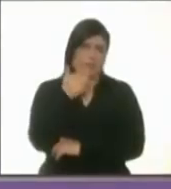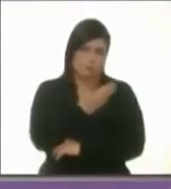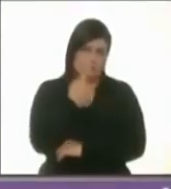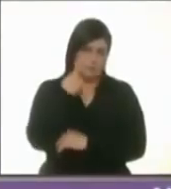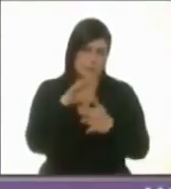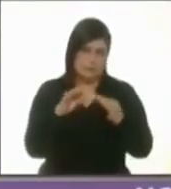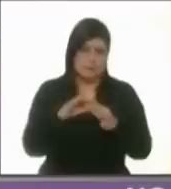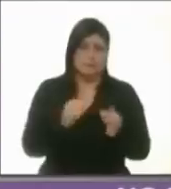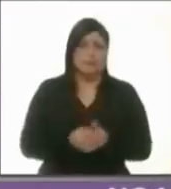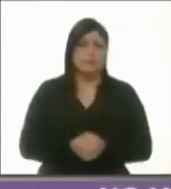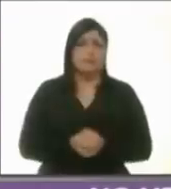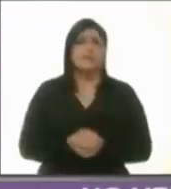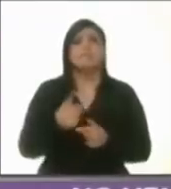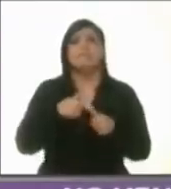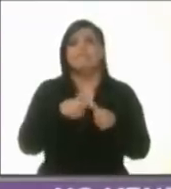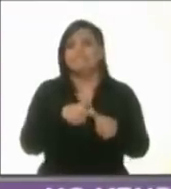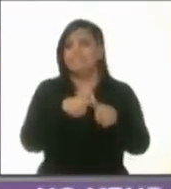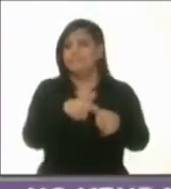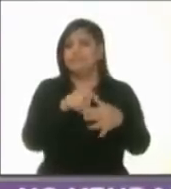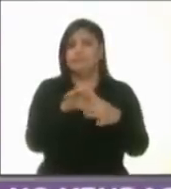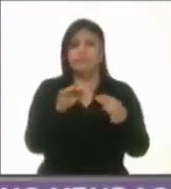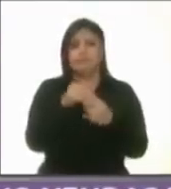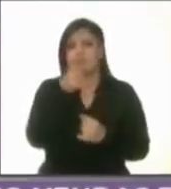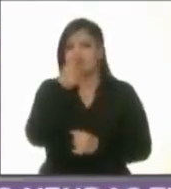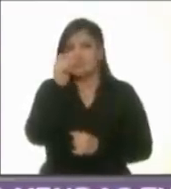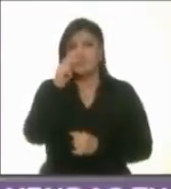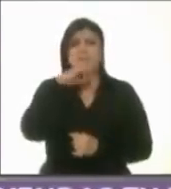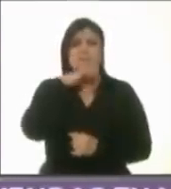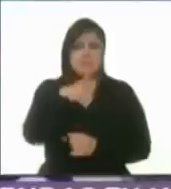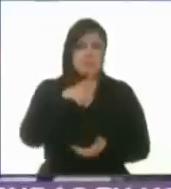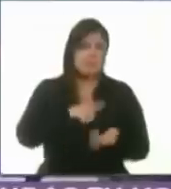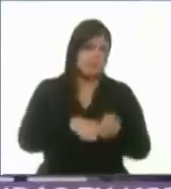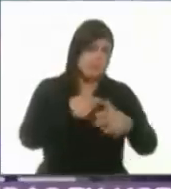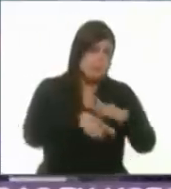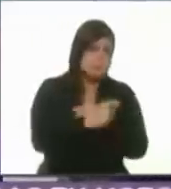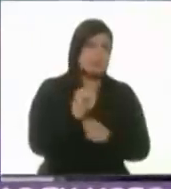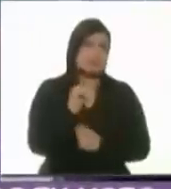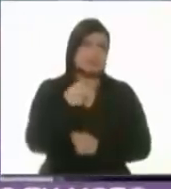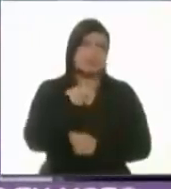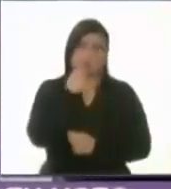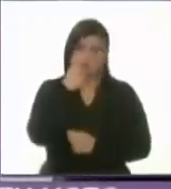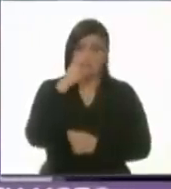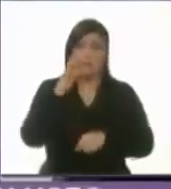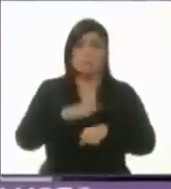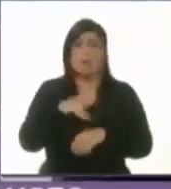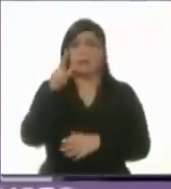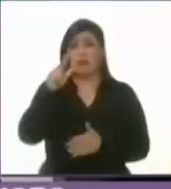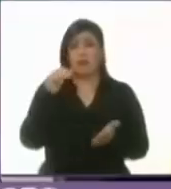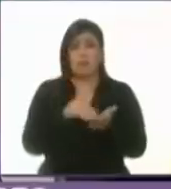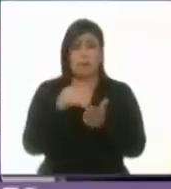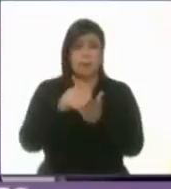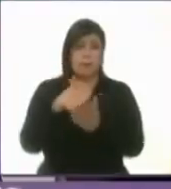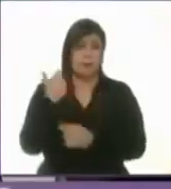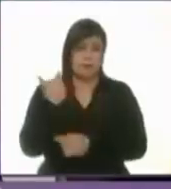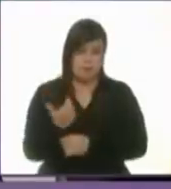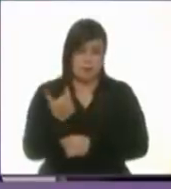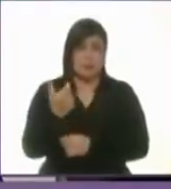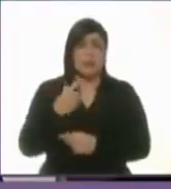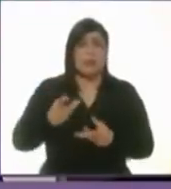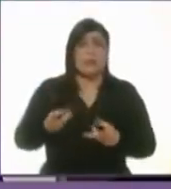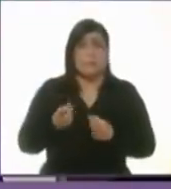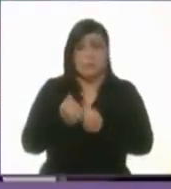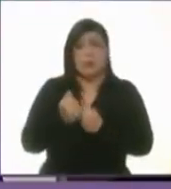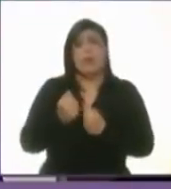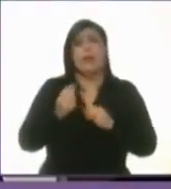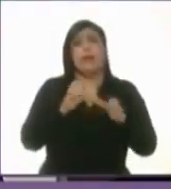hablando de corrupción. Vuelvo a decirles, 18 mil, más de 18 mil millones de pesos gastan los